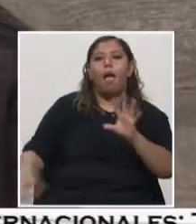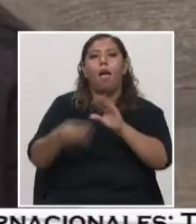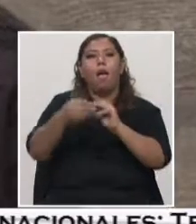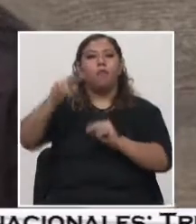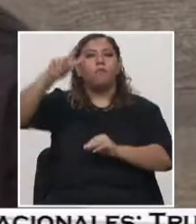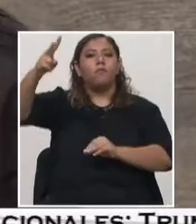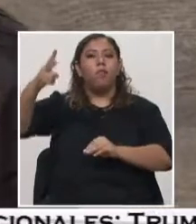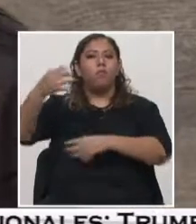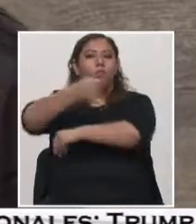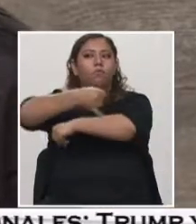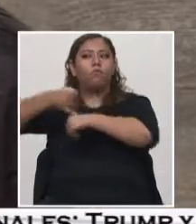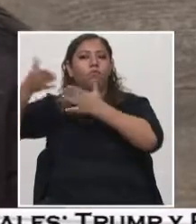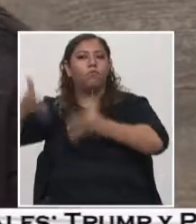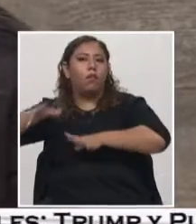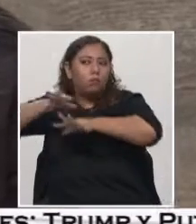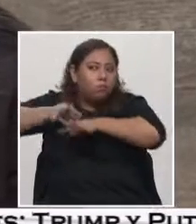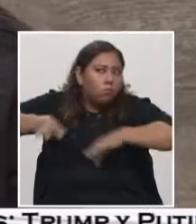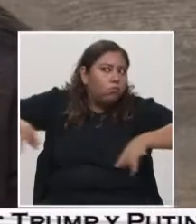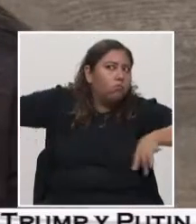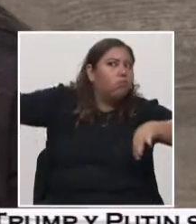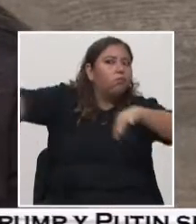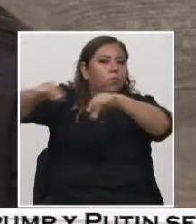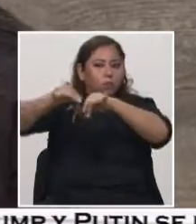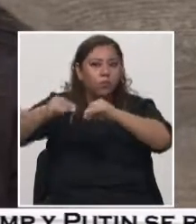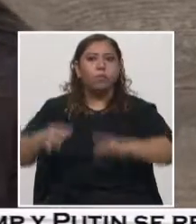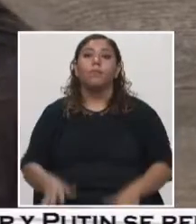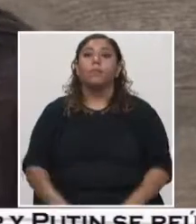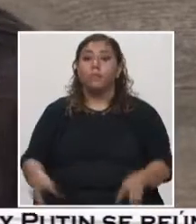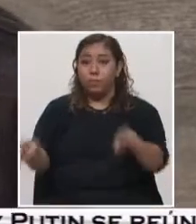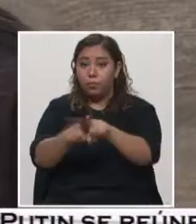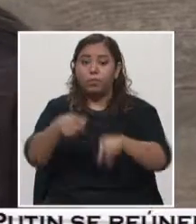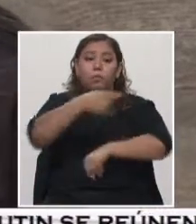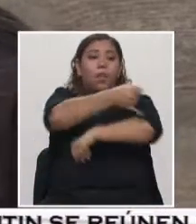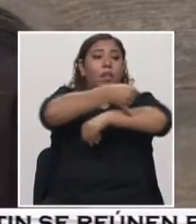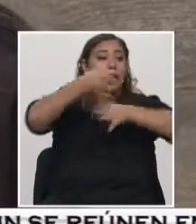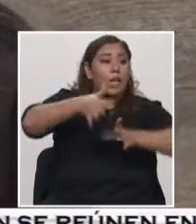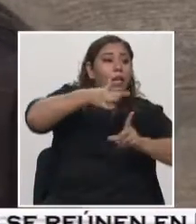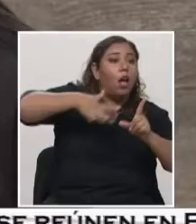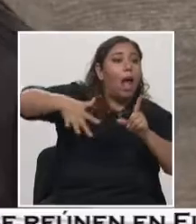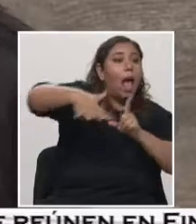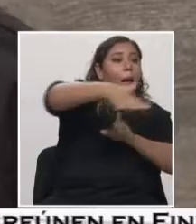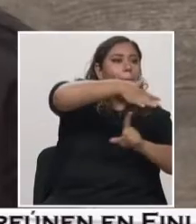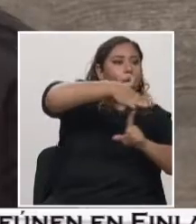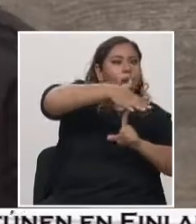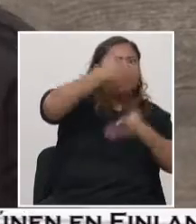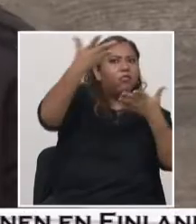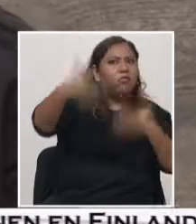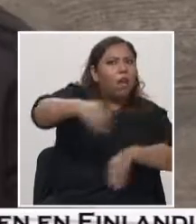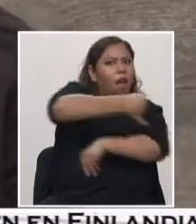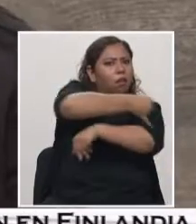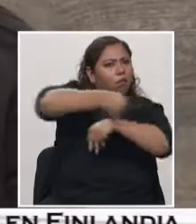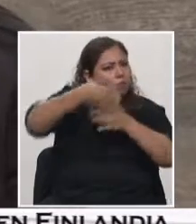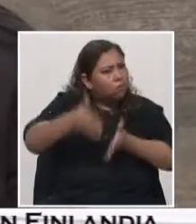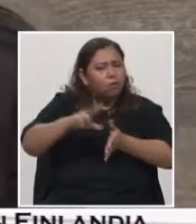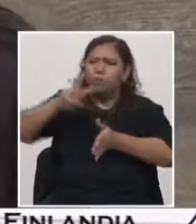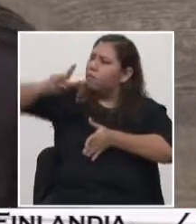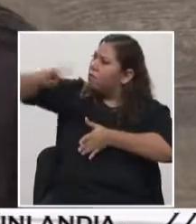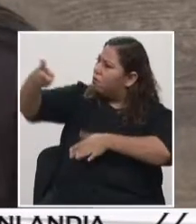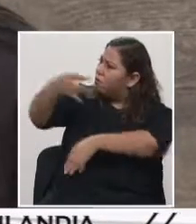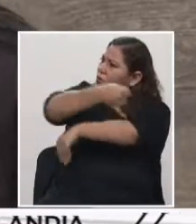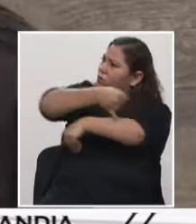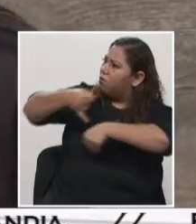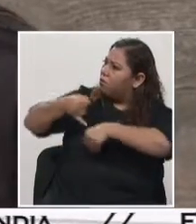civil, igual los ambientales, ¿verdad? Entonces son carreras que se relacionan y nosotros pues les damos esa